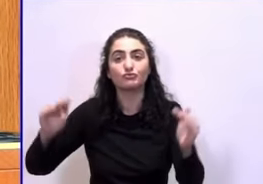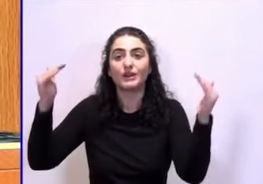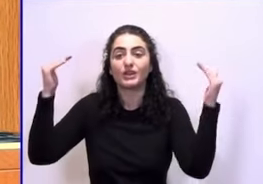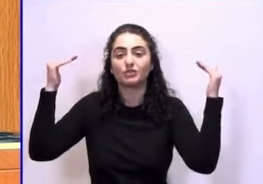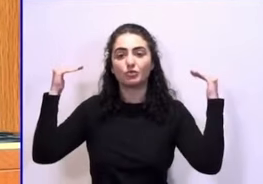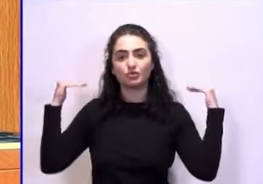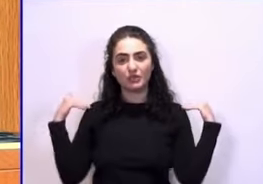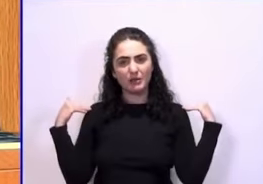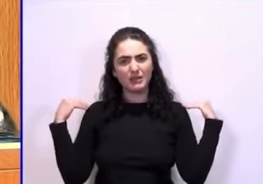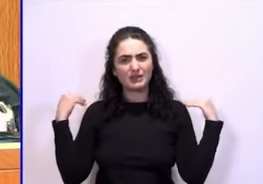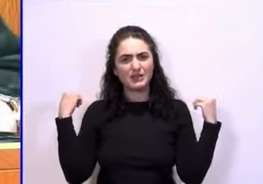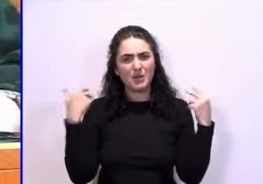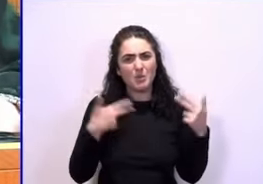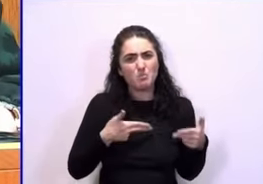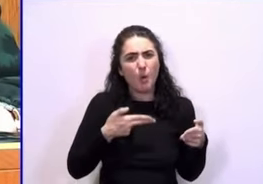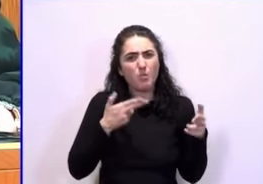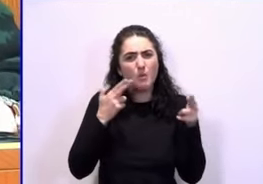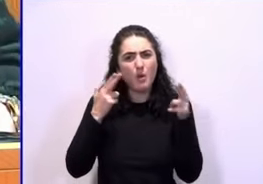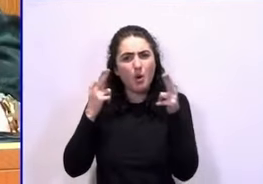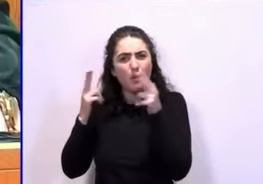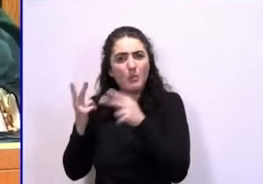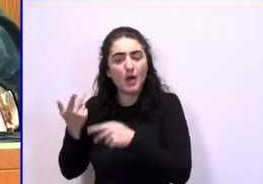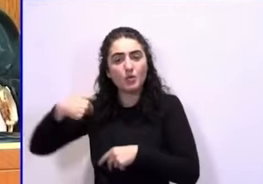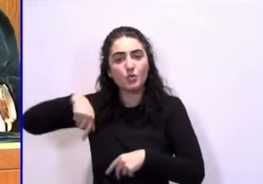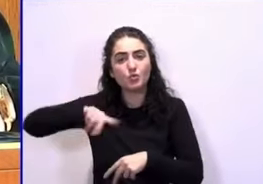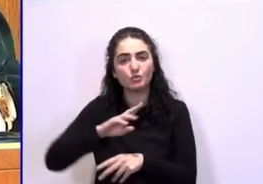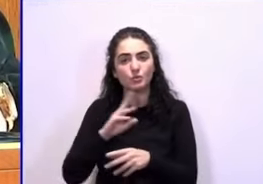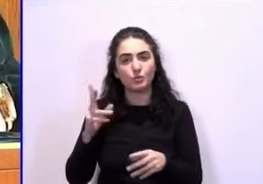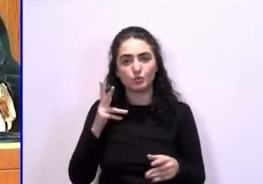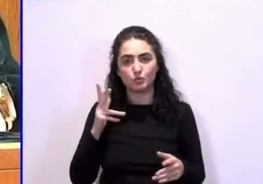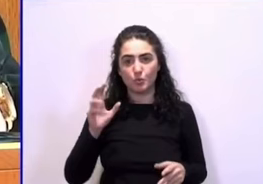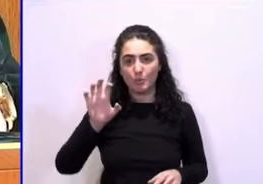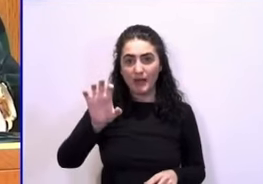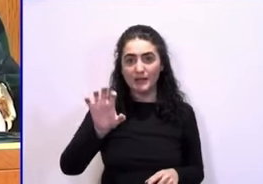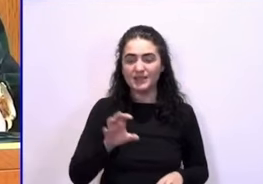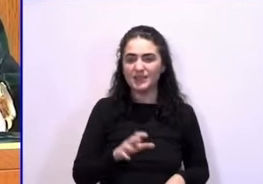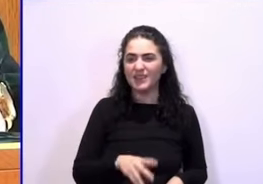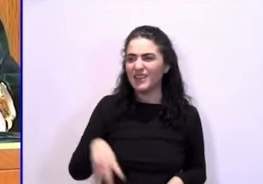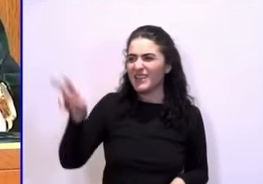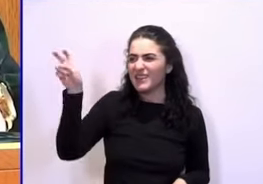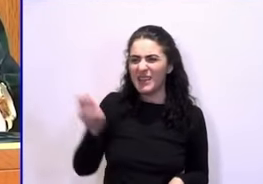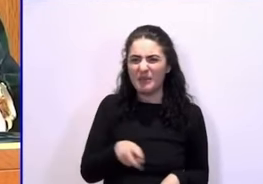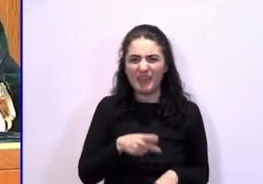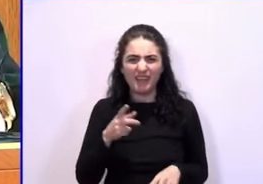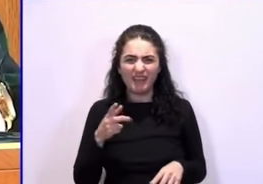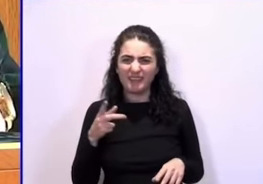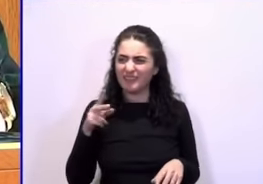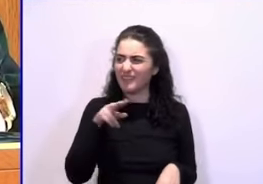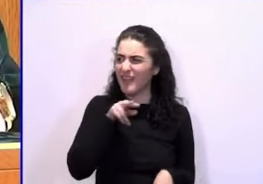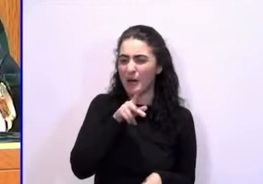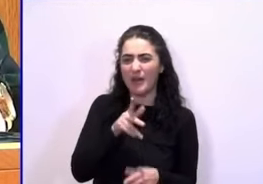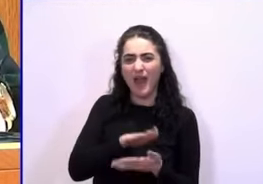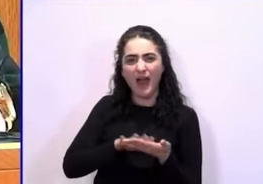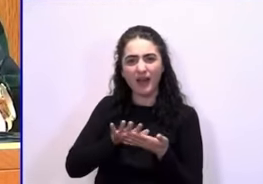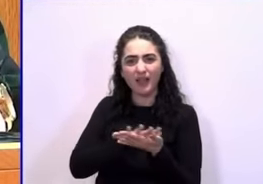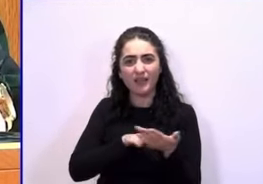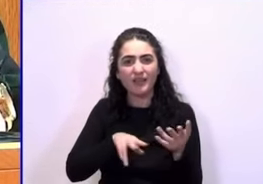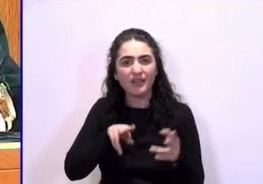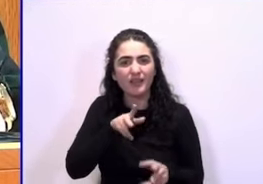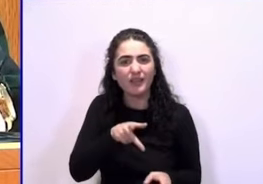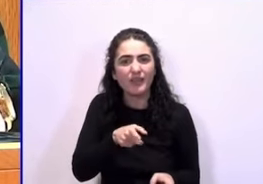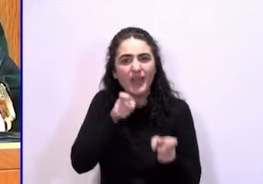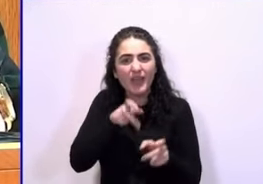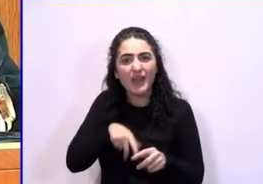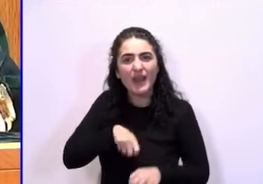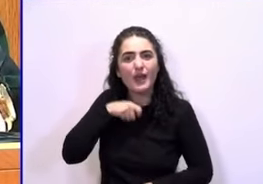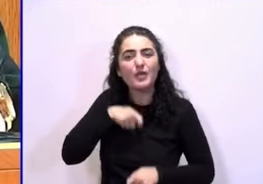las masacres ocurridas en nuestro país. Porque que vengan ustedes a hablar de guerra civil, olvidando cómo se inicia la